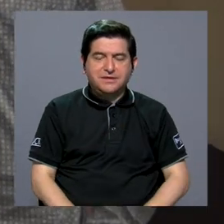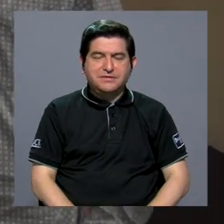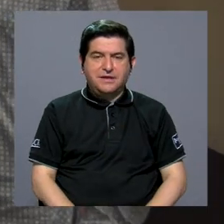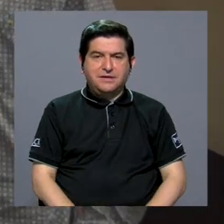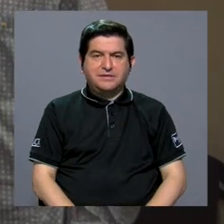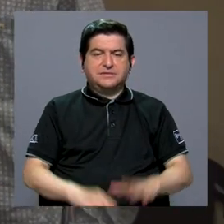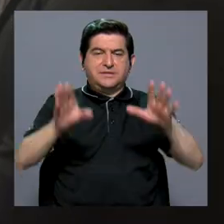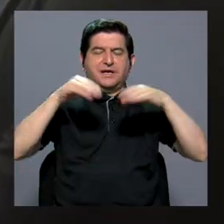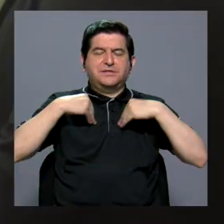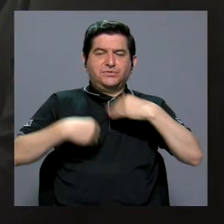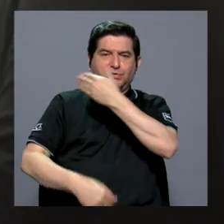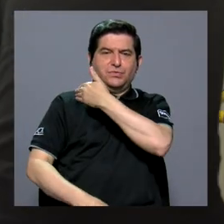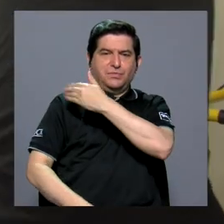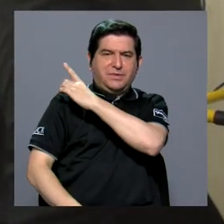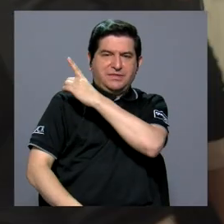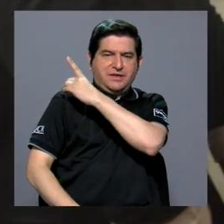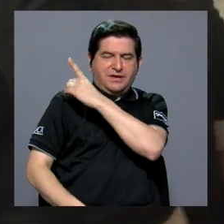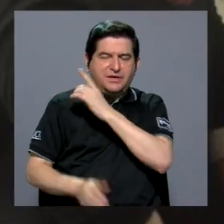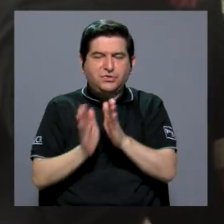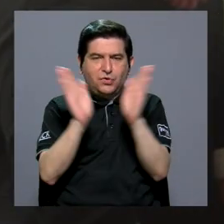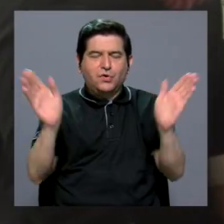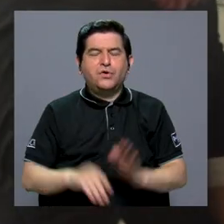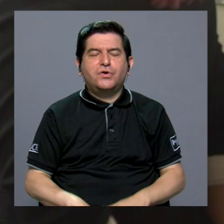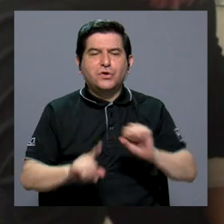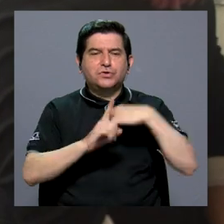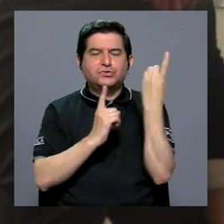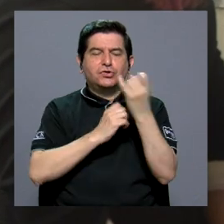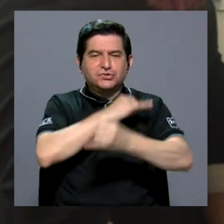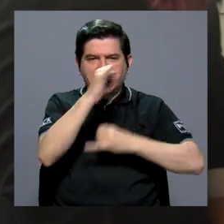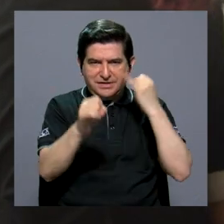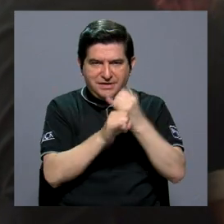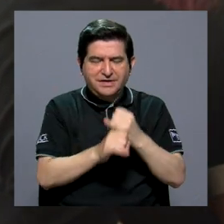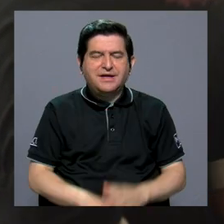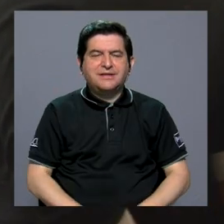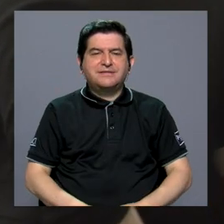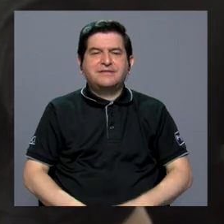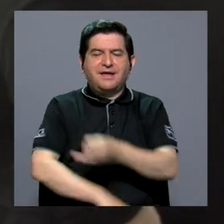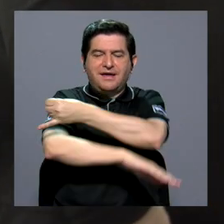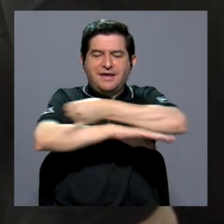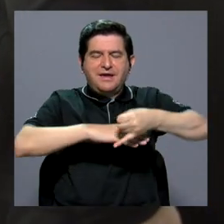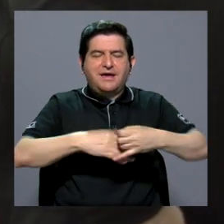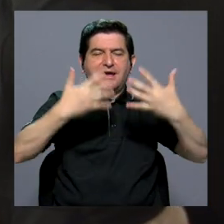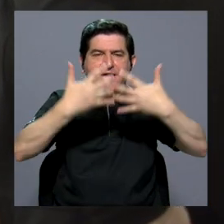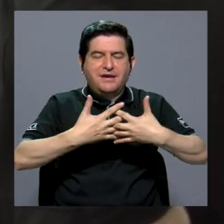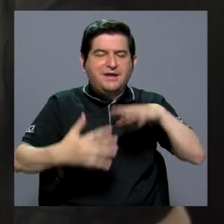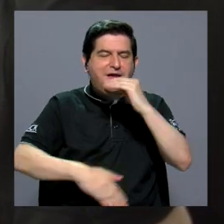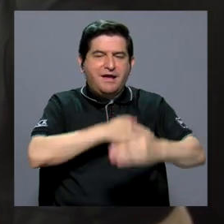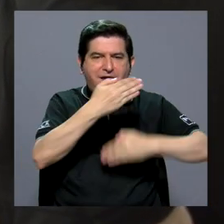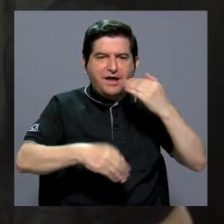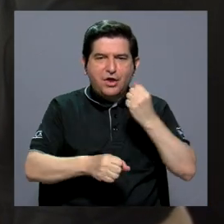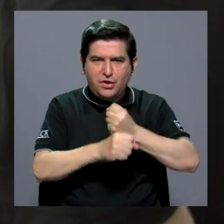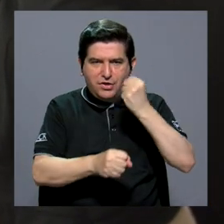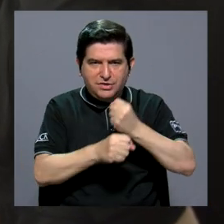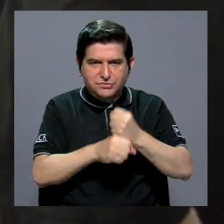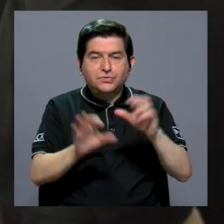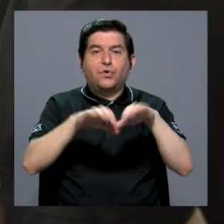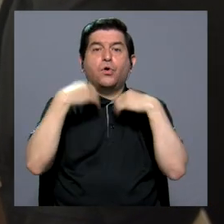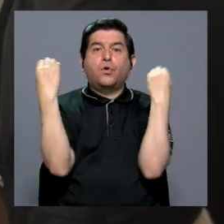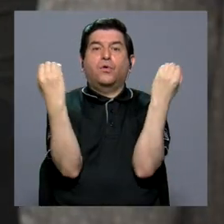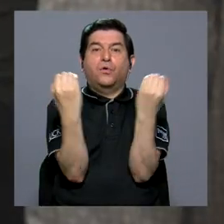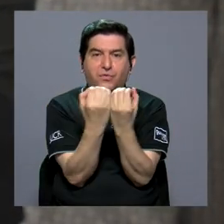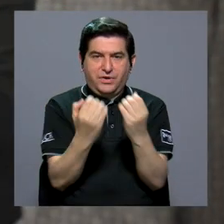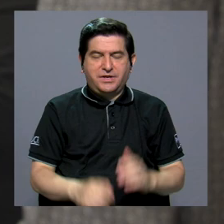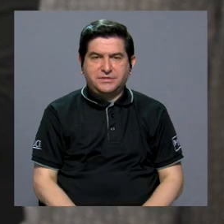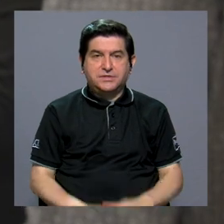2023 se convertirá en el director general de la Sociedad Internacional de Ingeniería Industrial y Gestión de Operaciones.